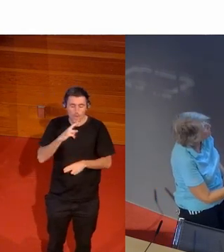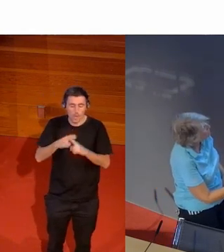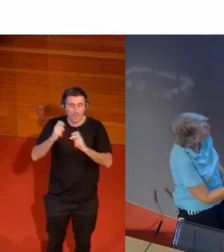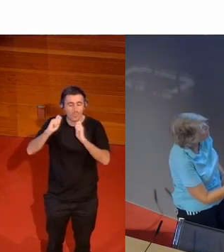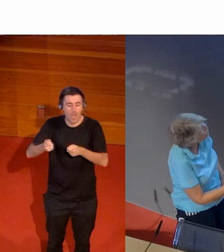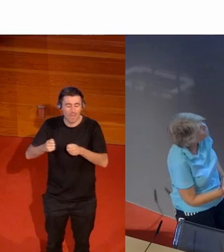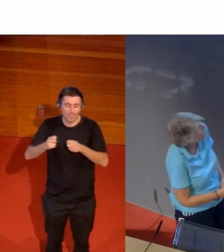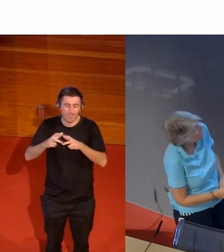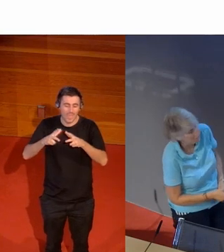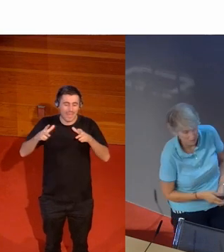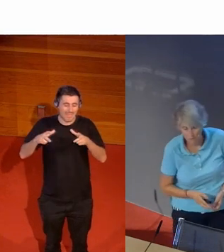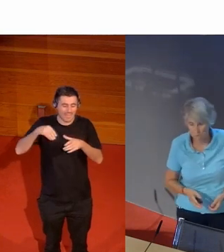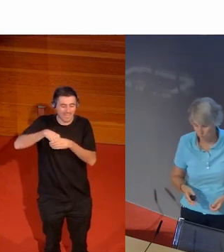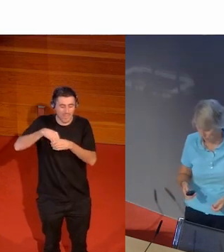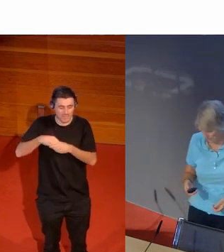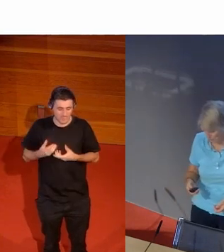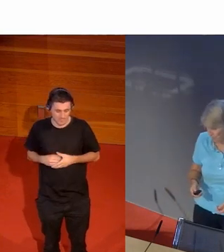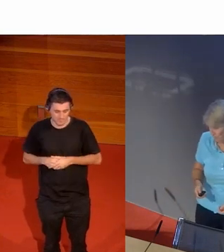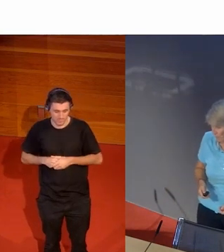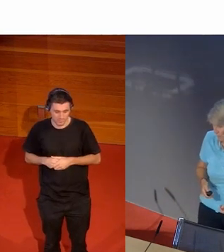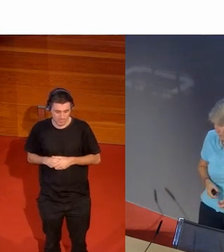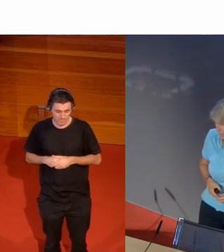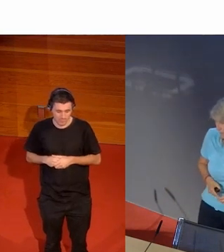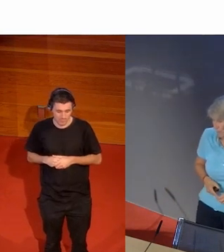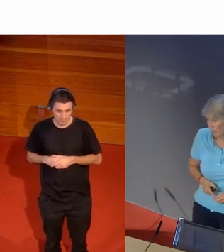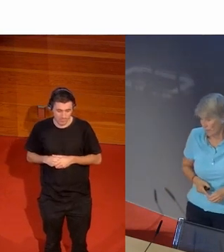nuestras disculpas a las chicas del tiro con arco